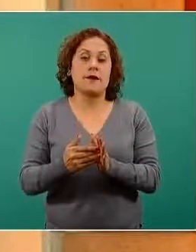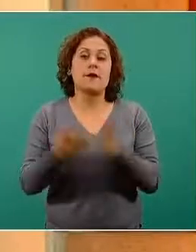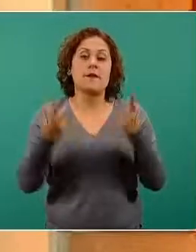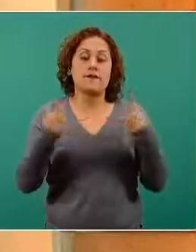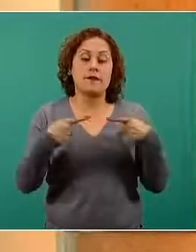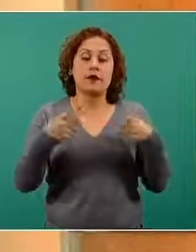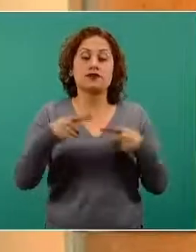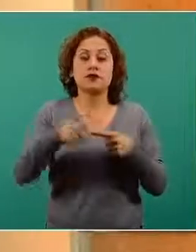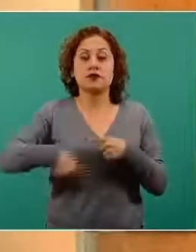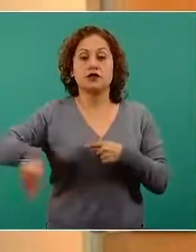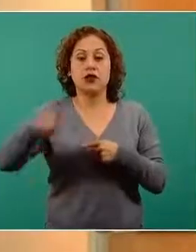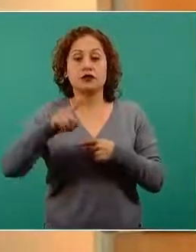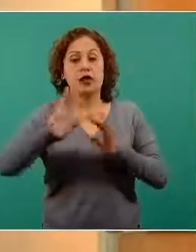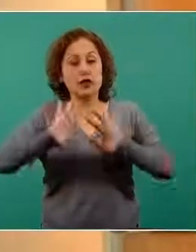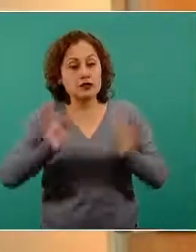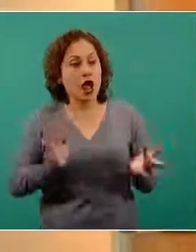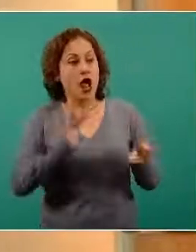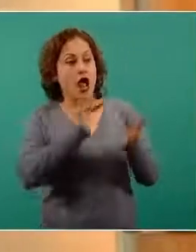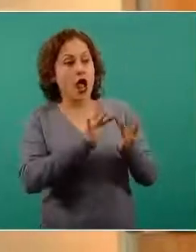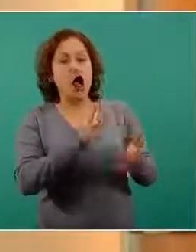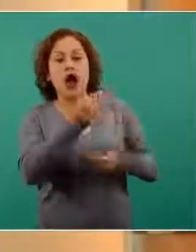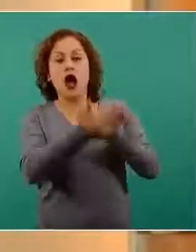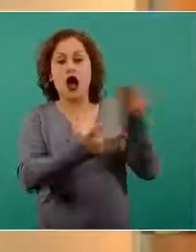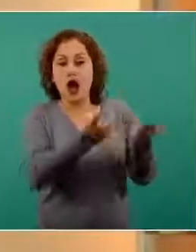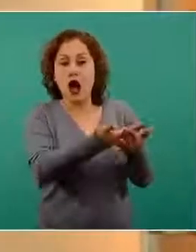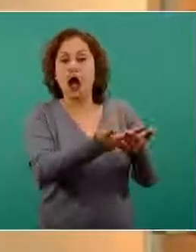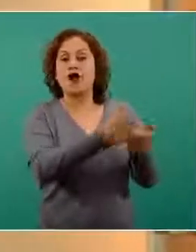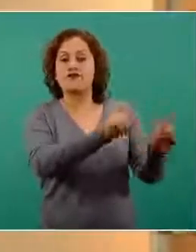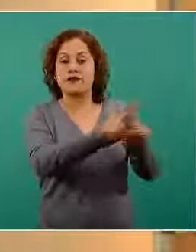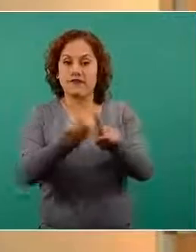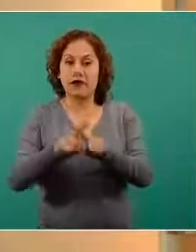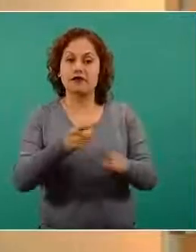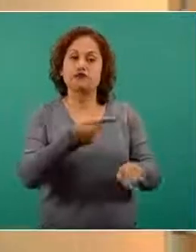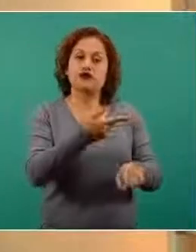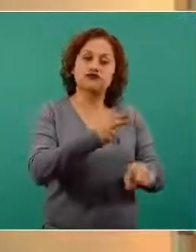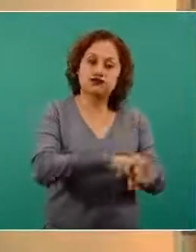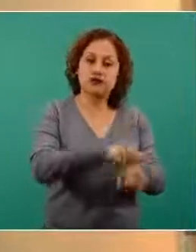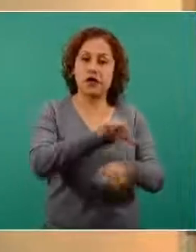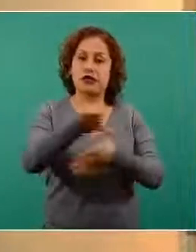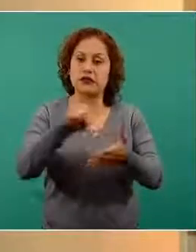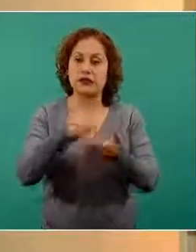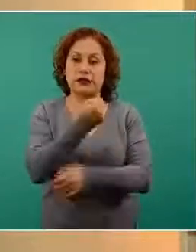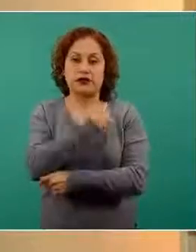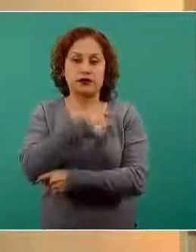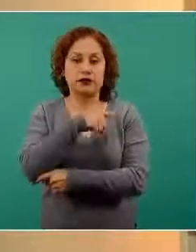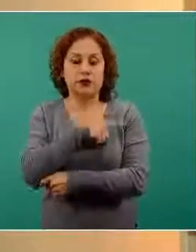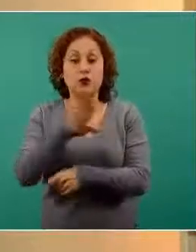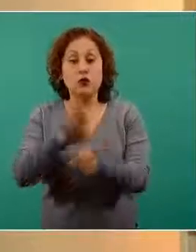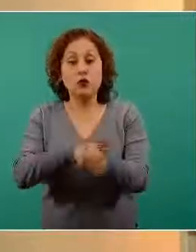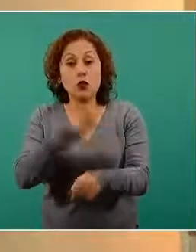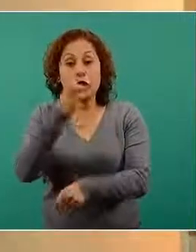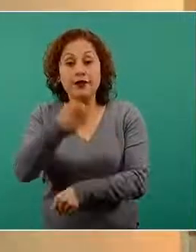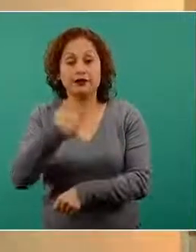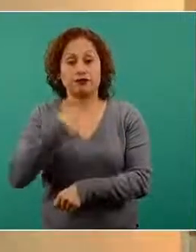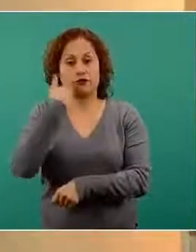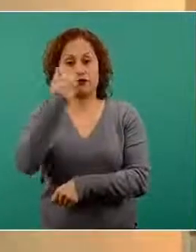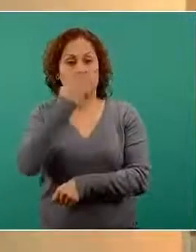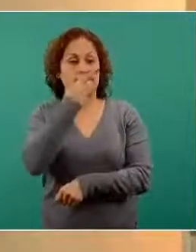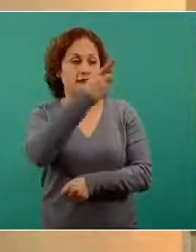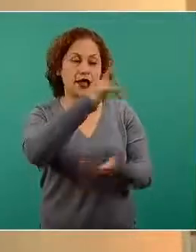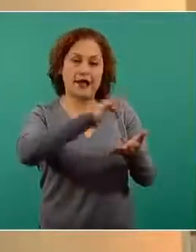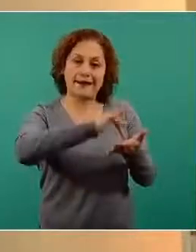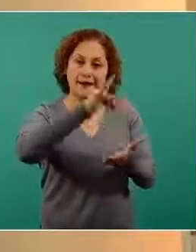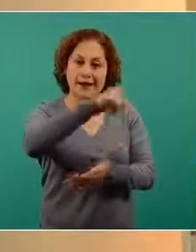Sistema Nacional de Vigilancia Epidemiológica y una atención a su salud, les damos las gracias a todo el personal de salud que han